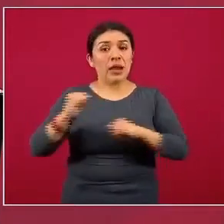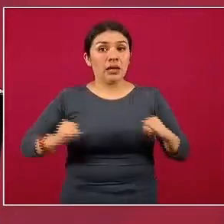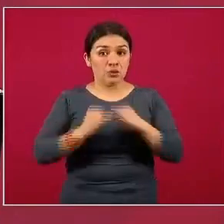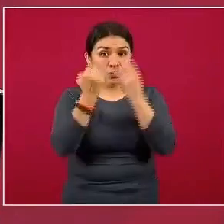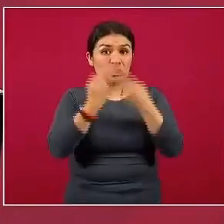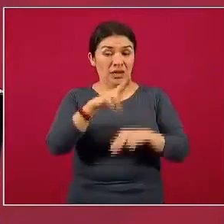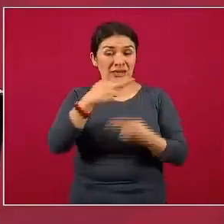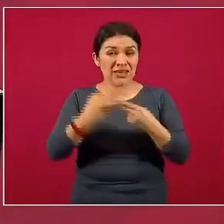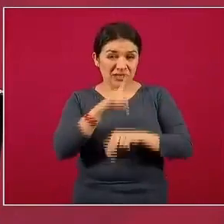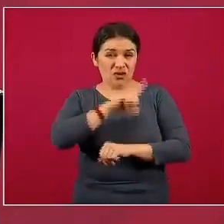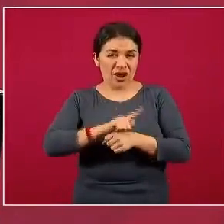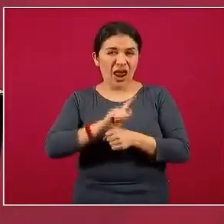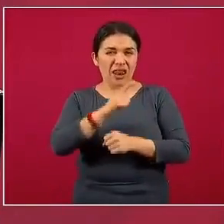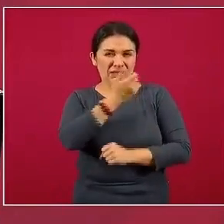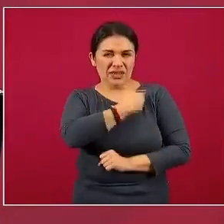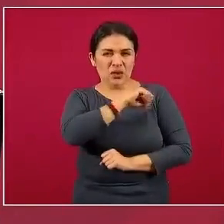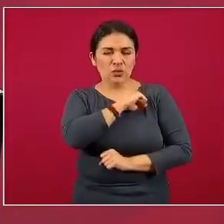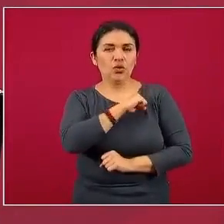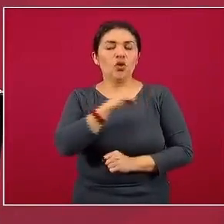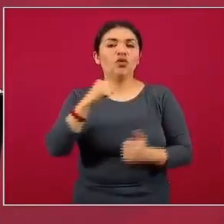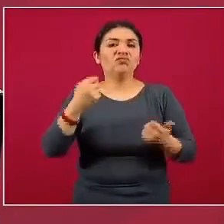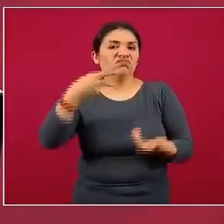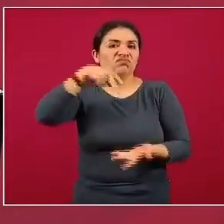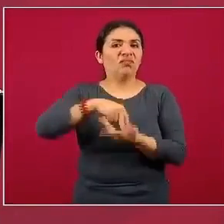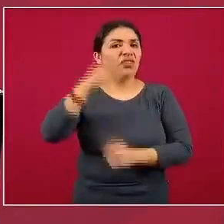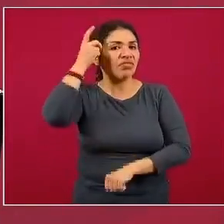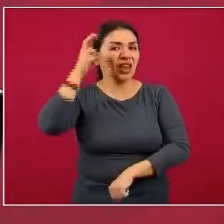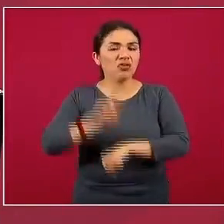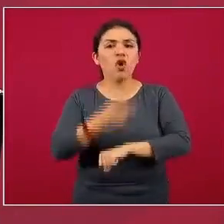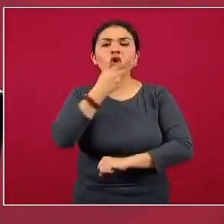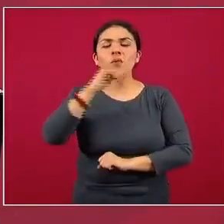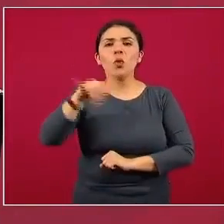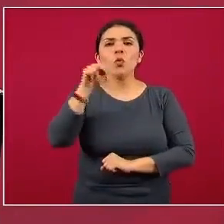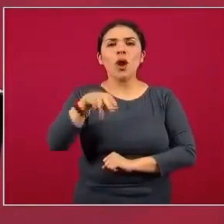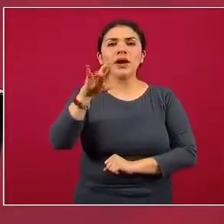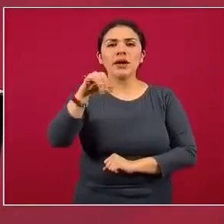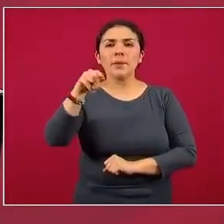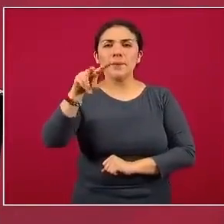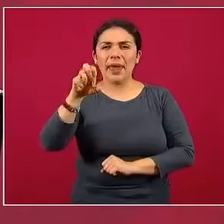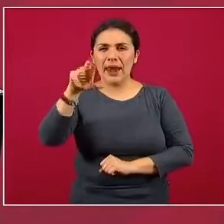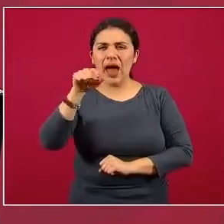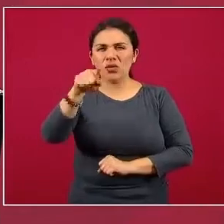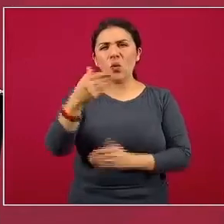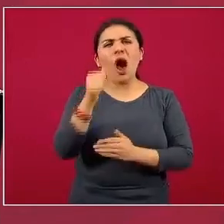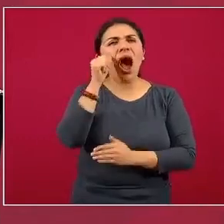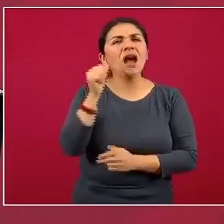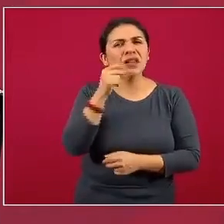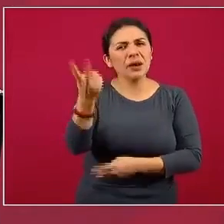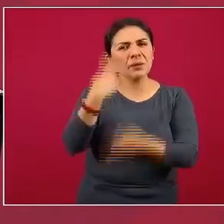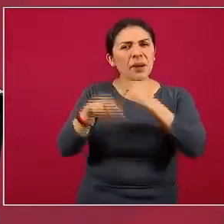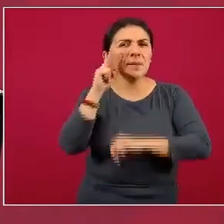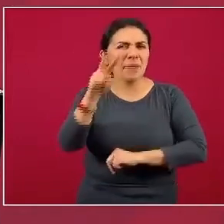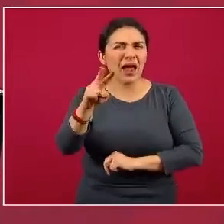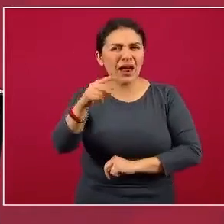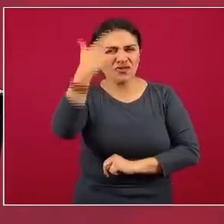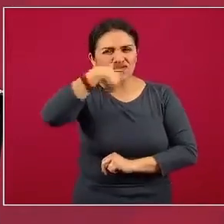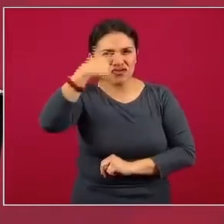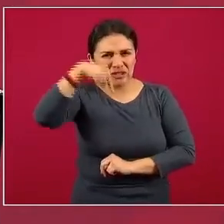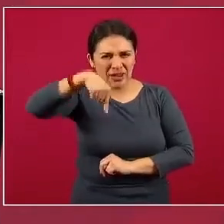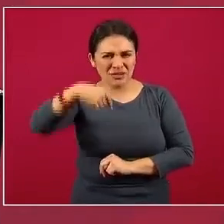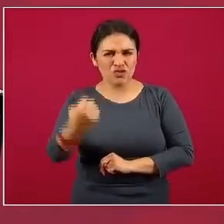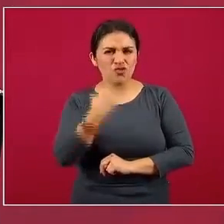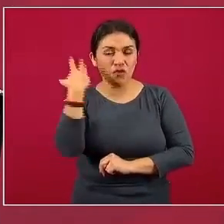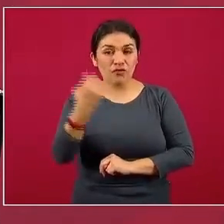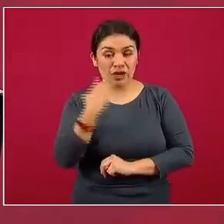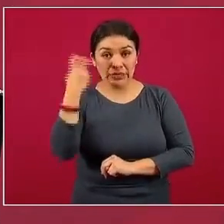Nacional de Salud Pública, en voz de su director, el doctor Juan Rivera Domarco, a quien ustedes vieron ayer por la noche aquí en la